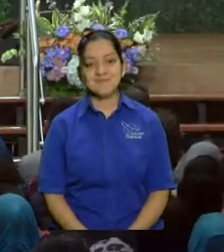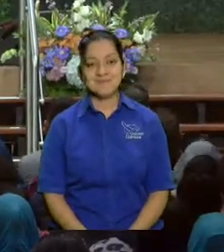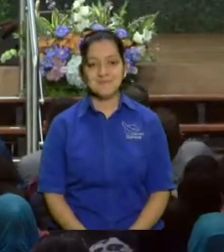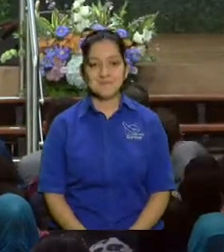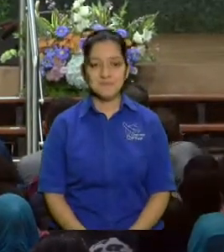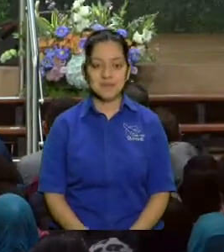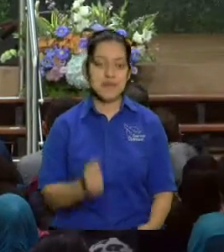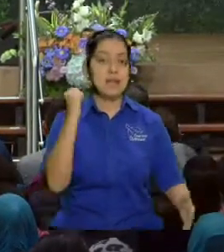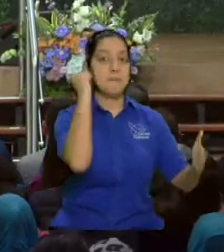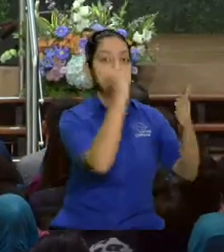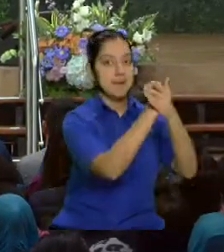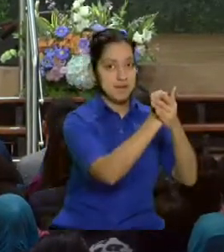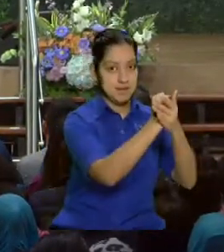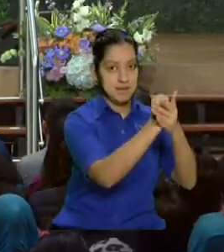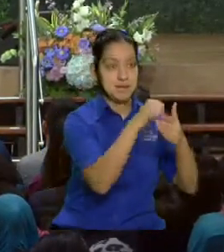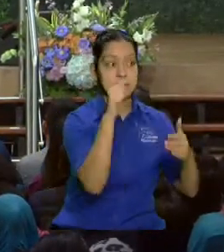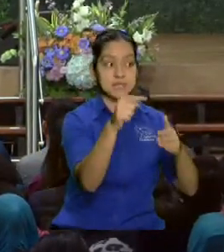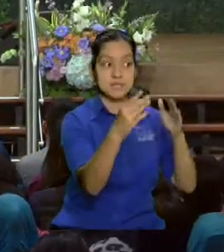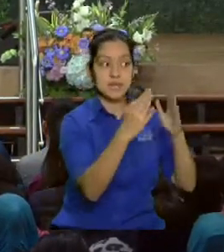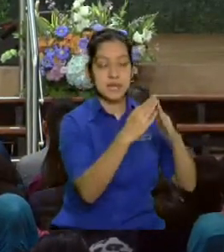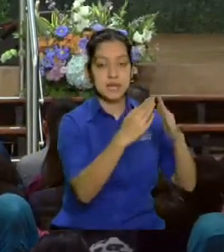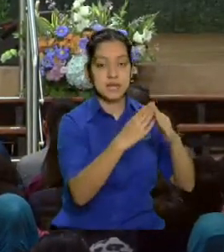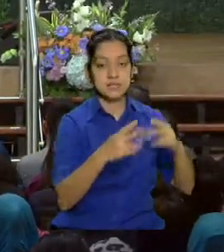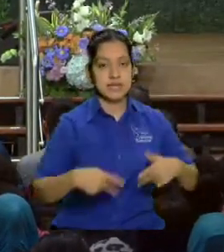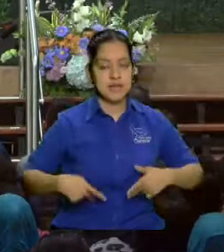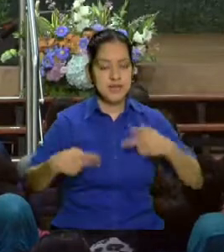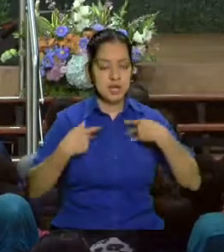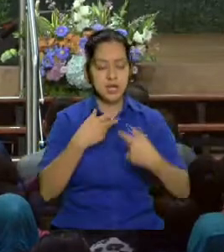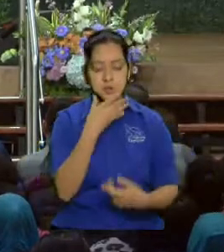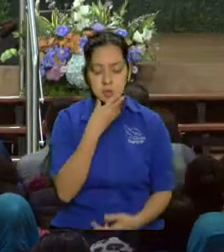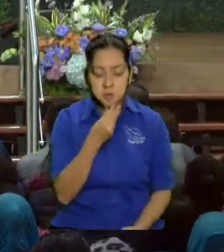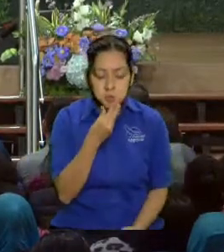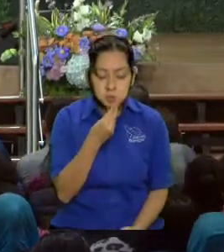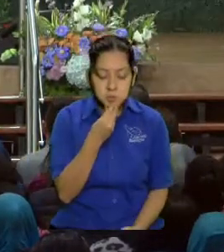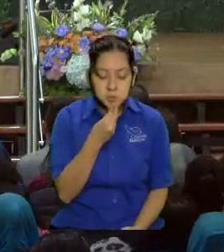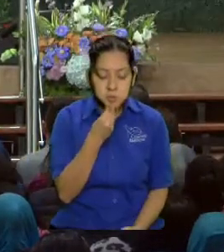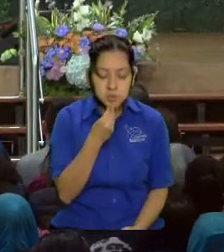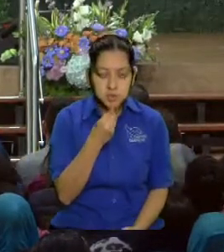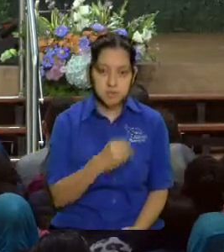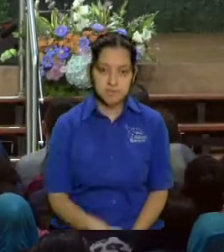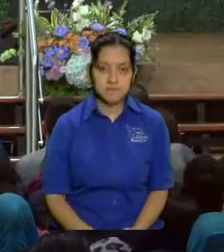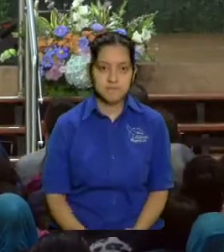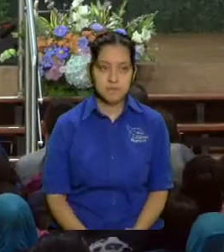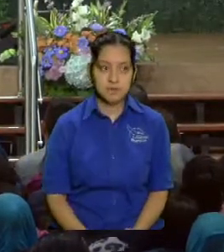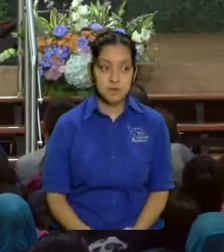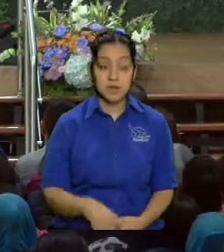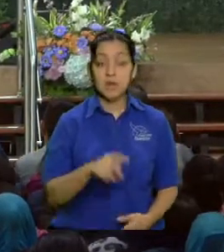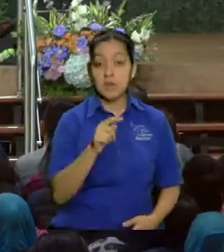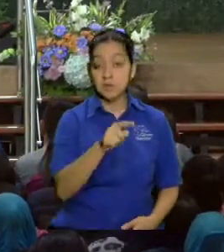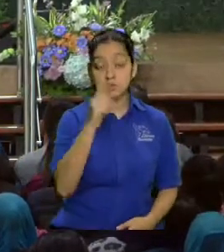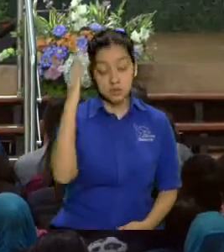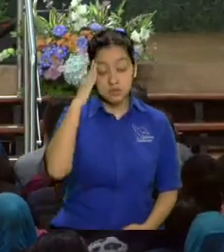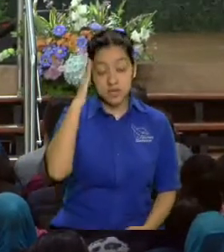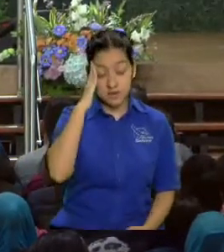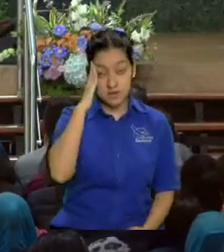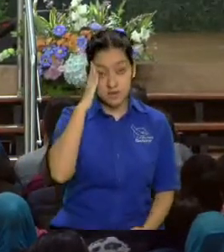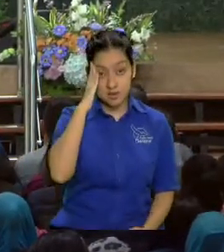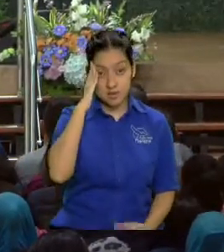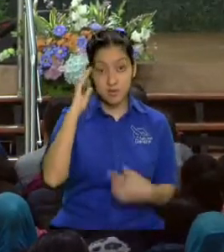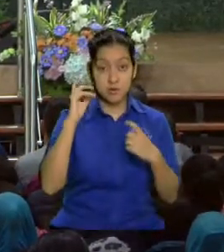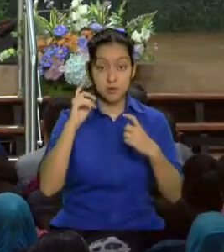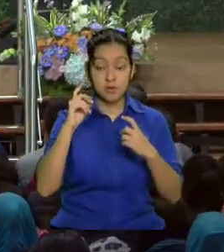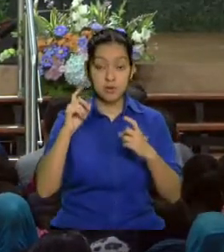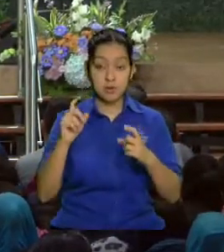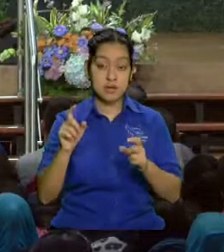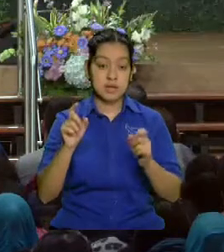Y la marcan. En esta casa vive un ancianito, una ancianita. Eso es sabido por los cuerpos de